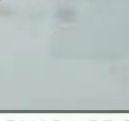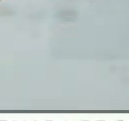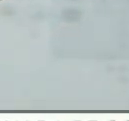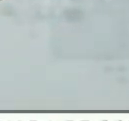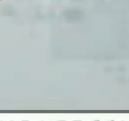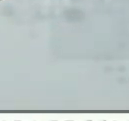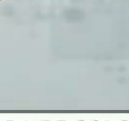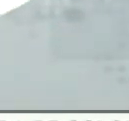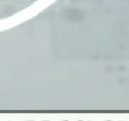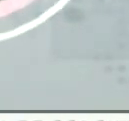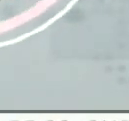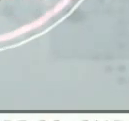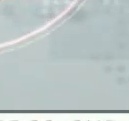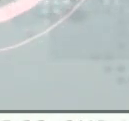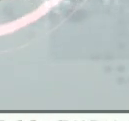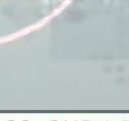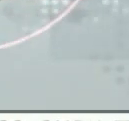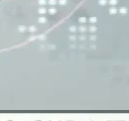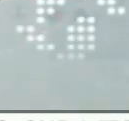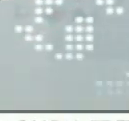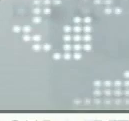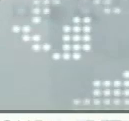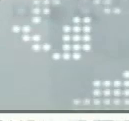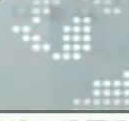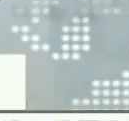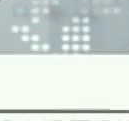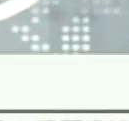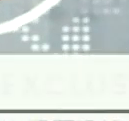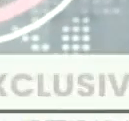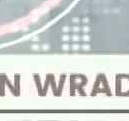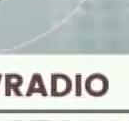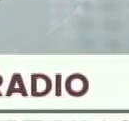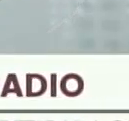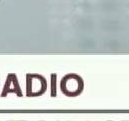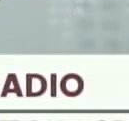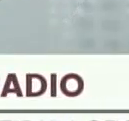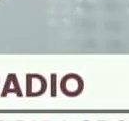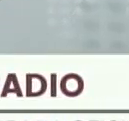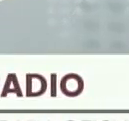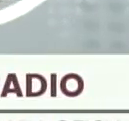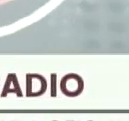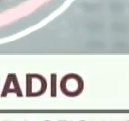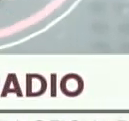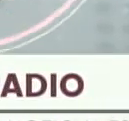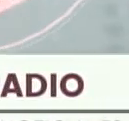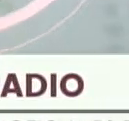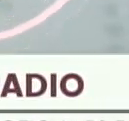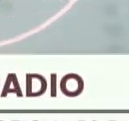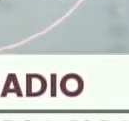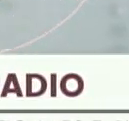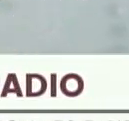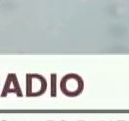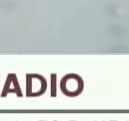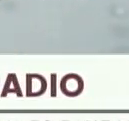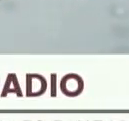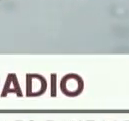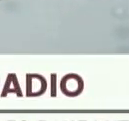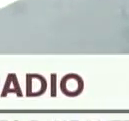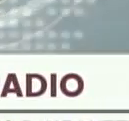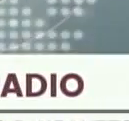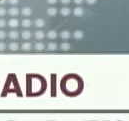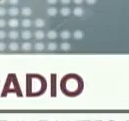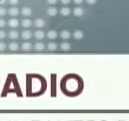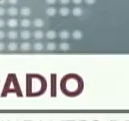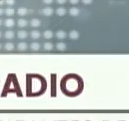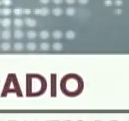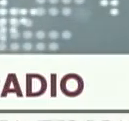manejando ustedes en Venezuela de contagios de coronavirus ante esta preocupación, repito, global? Bueno Julio, usted